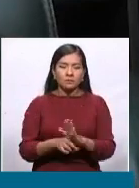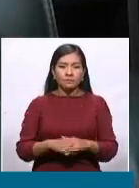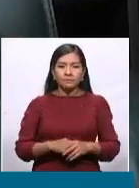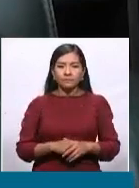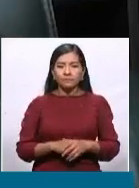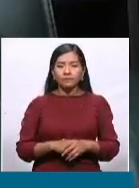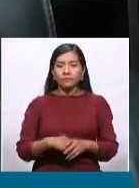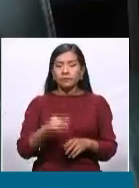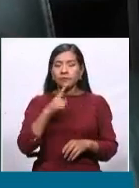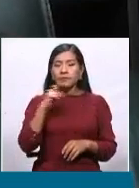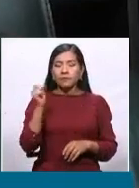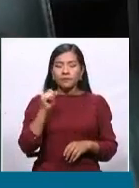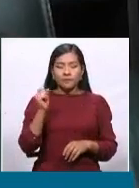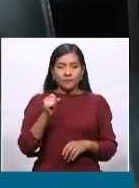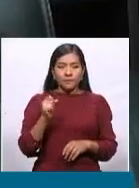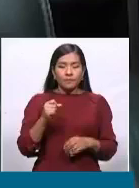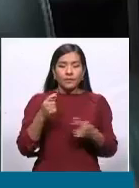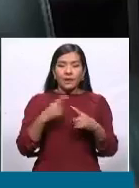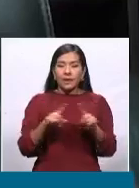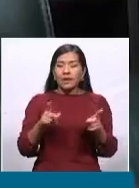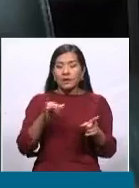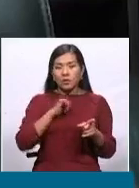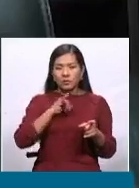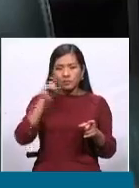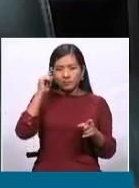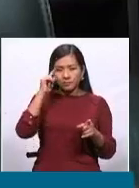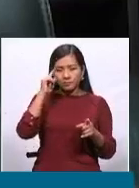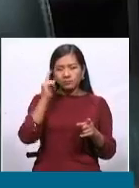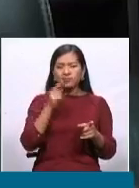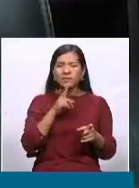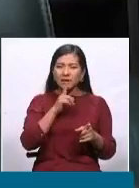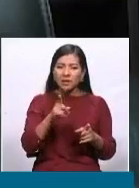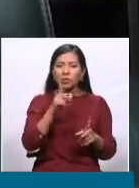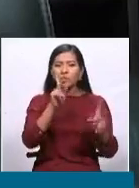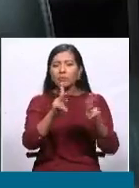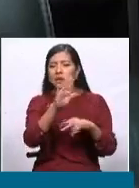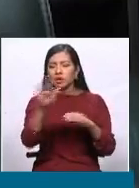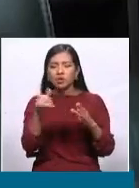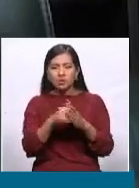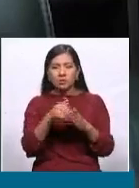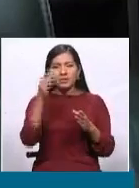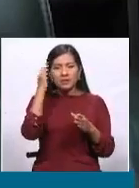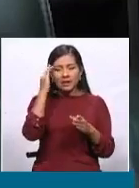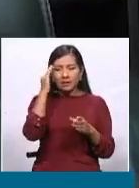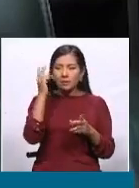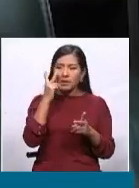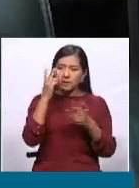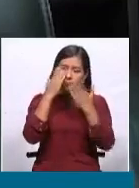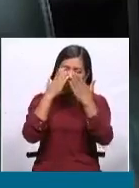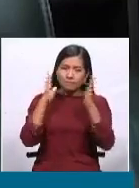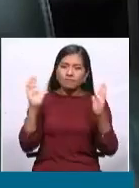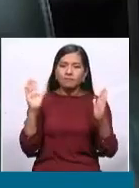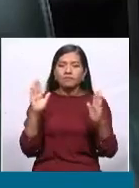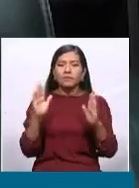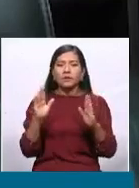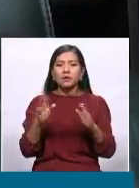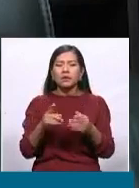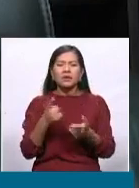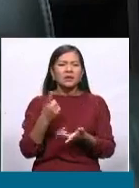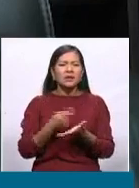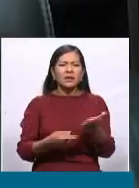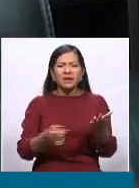Yo creo, Iván, Camila, y la gente se dan cuenta perfectamente de que el